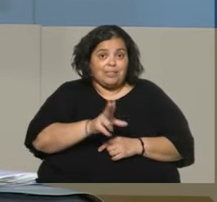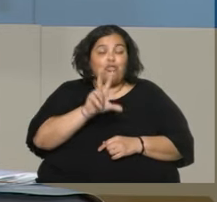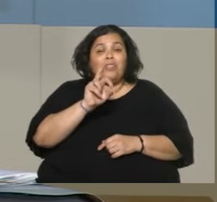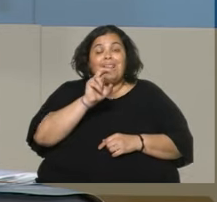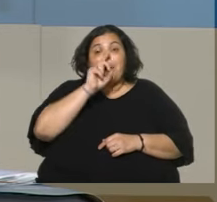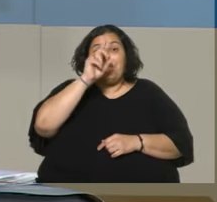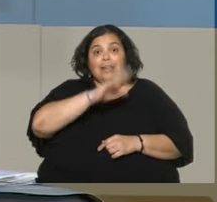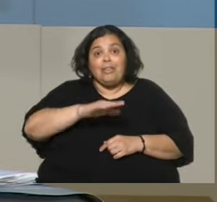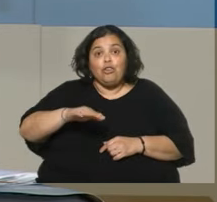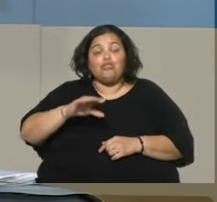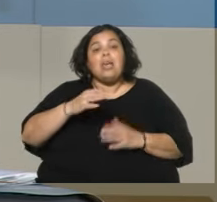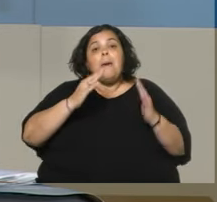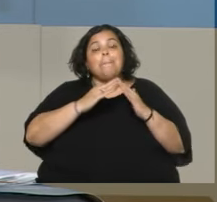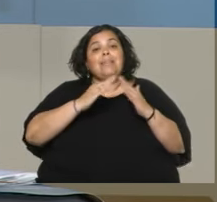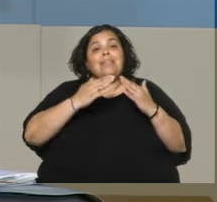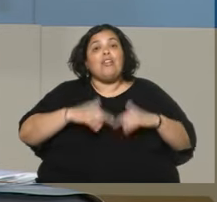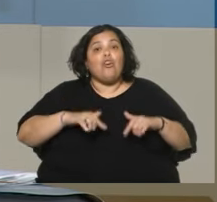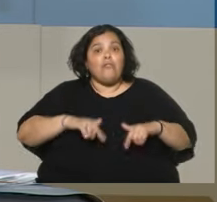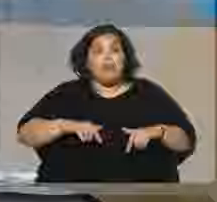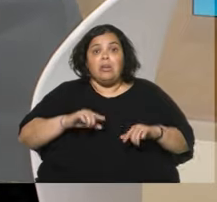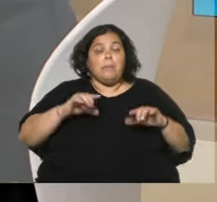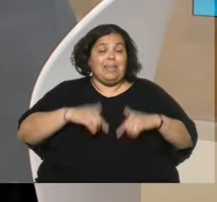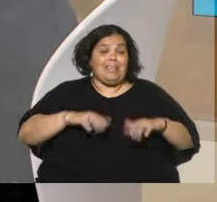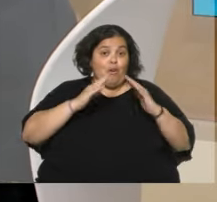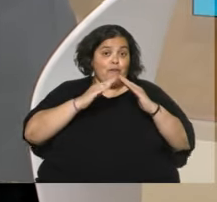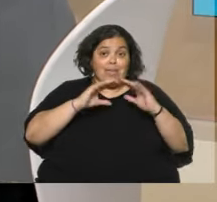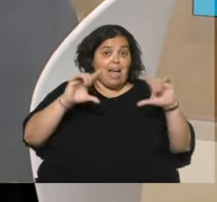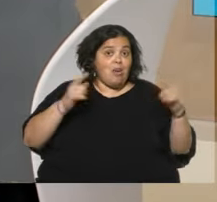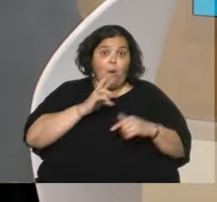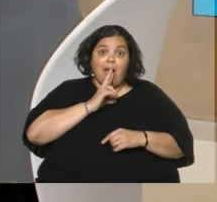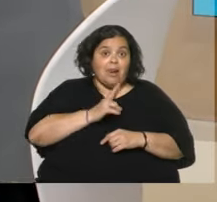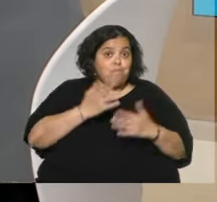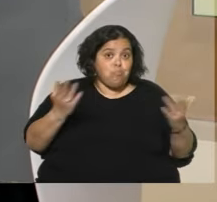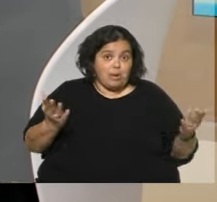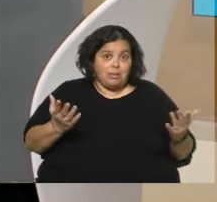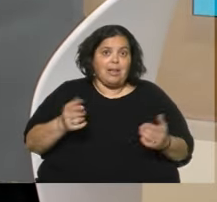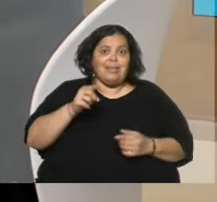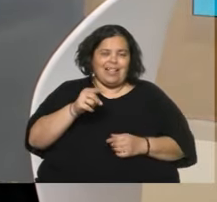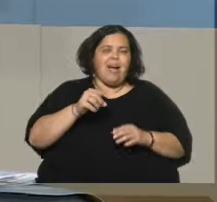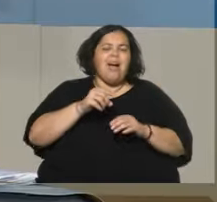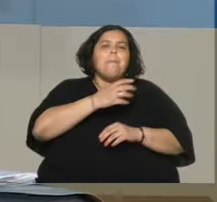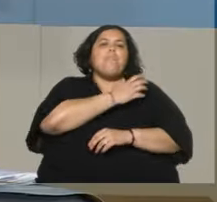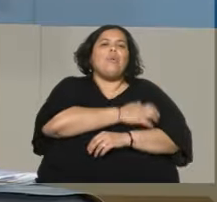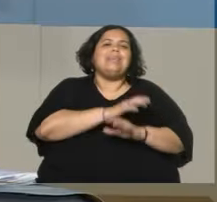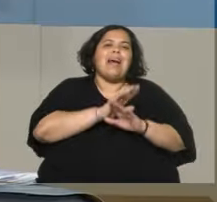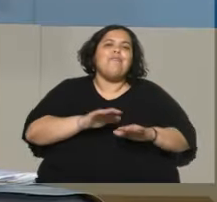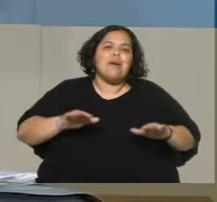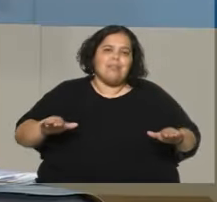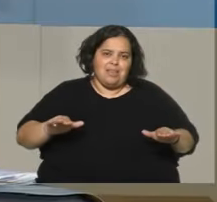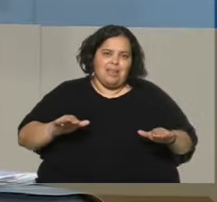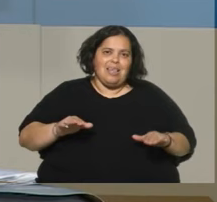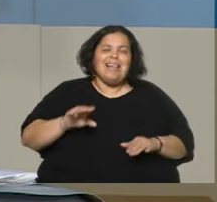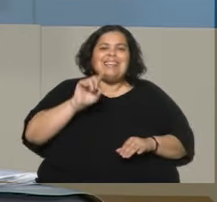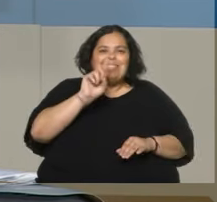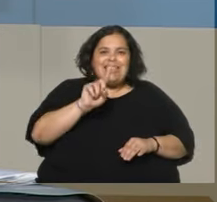Ministerio de Vivienda para priorizar a esta familia. Sí, está la pobreza infantil, digamos, en todo esto. alimentario tenemos cerca de